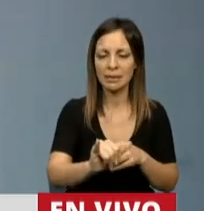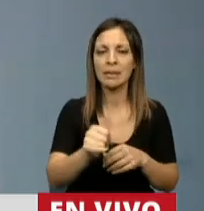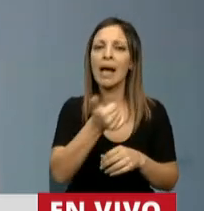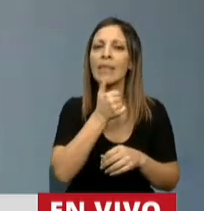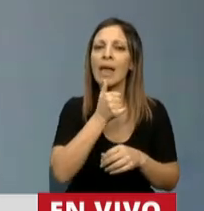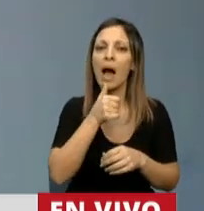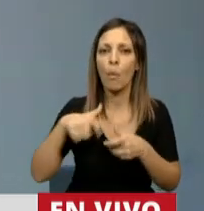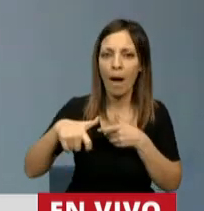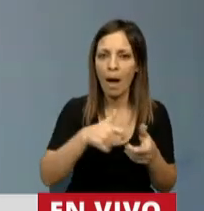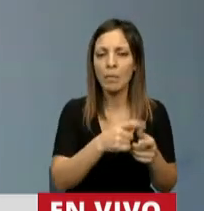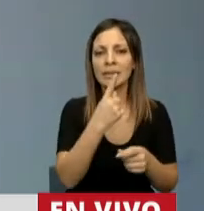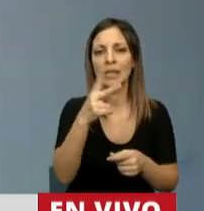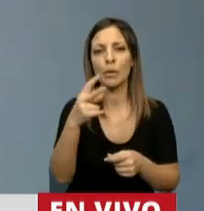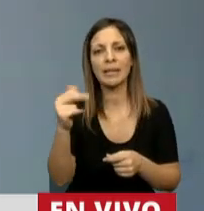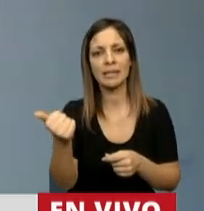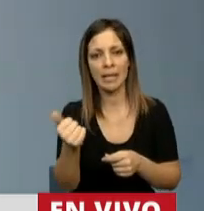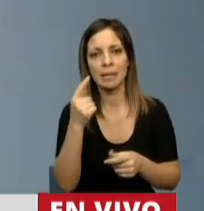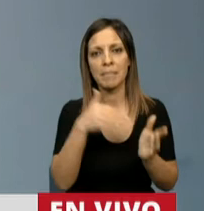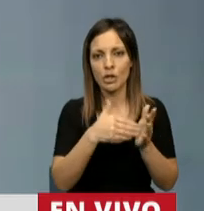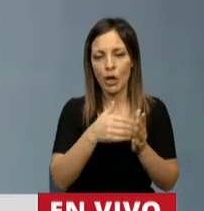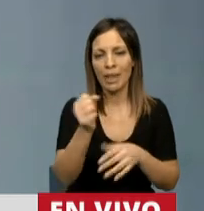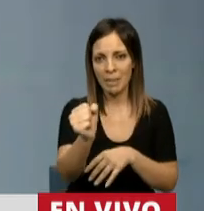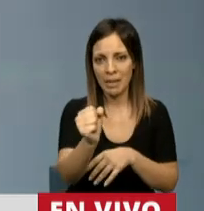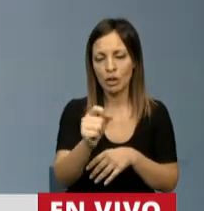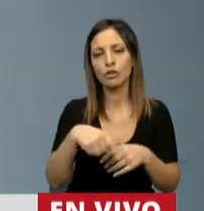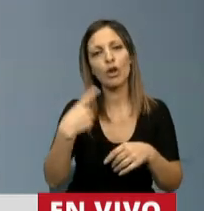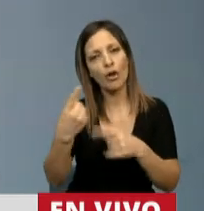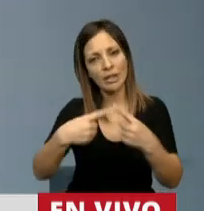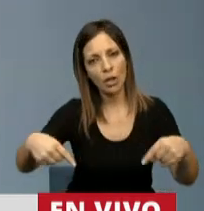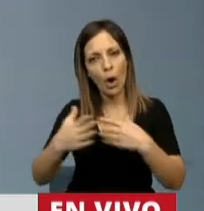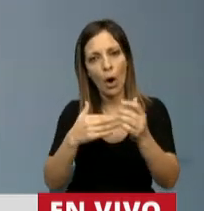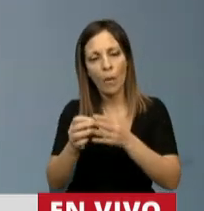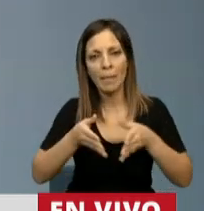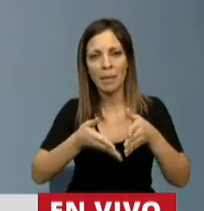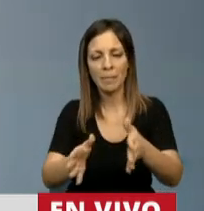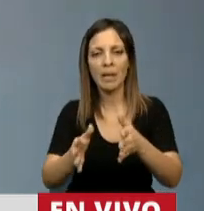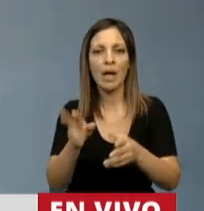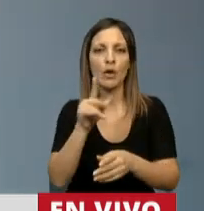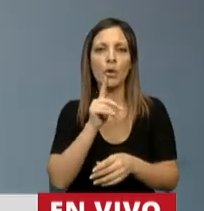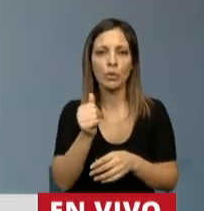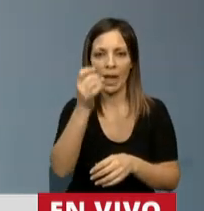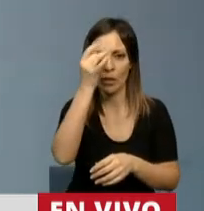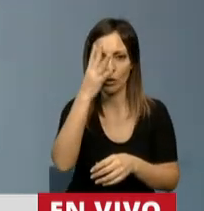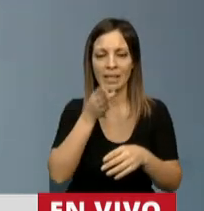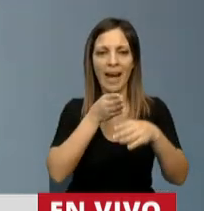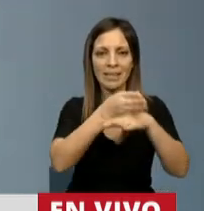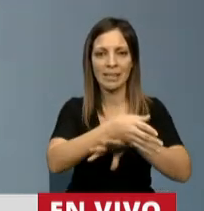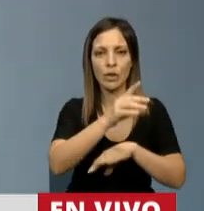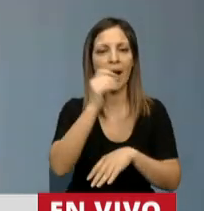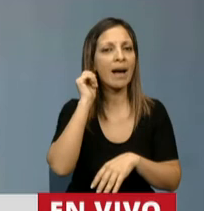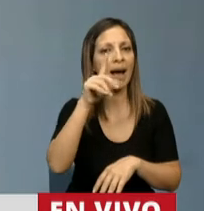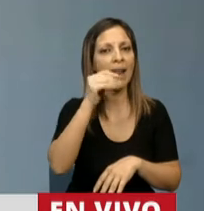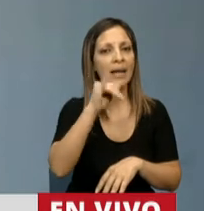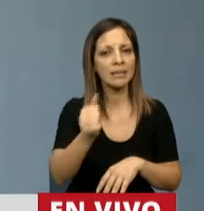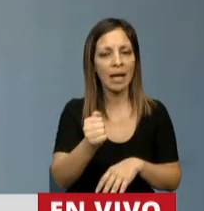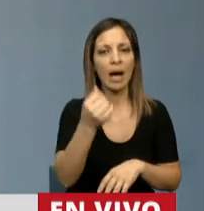por 126 millones. Obras de mejoramiento de la ruta 12 y el acceso a Galarza por 47